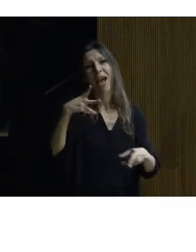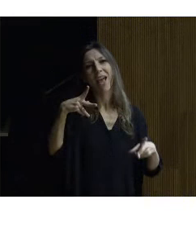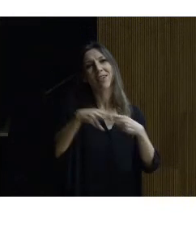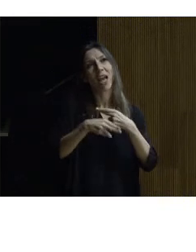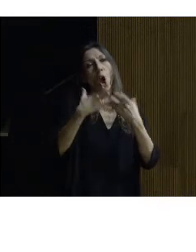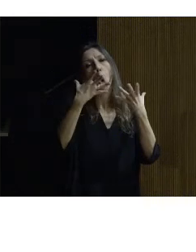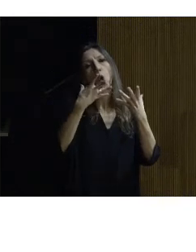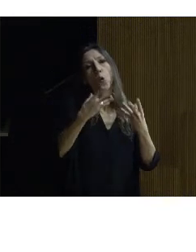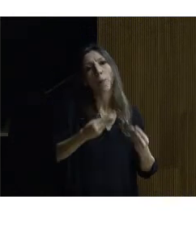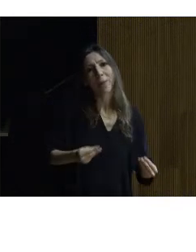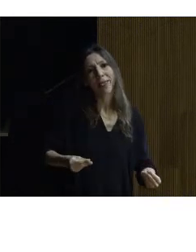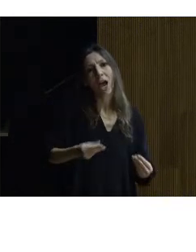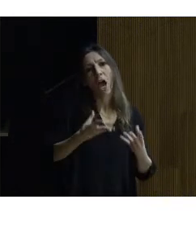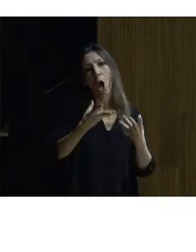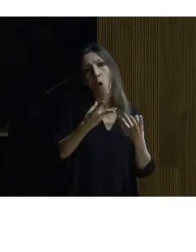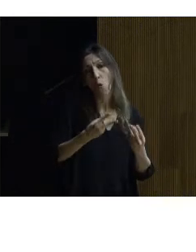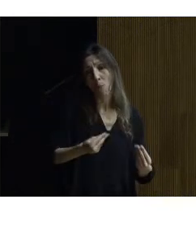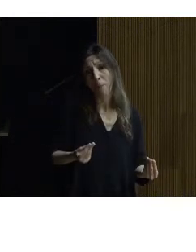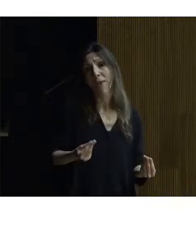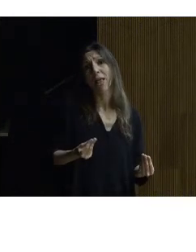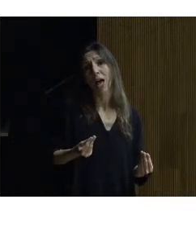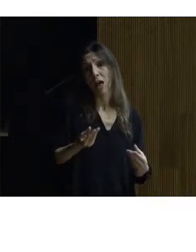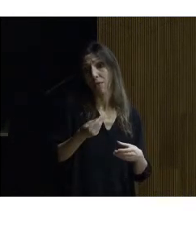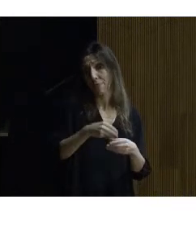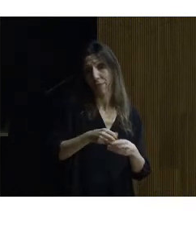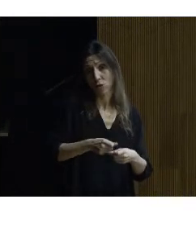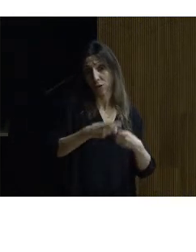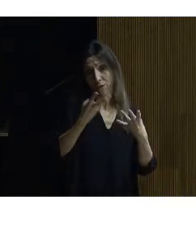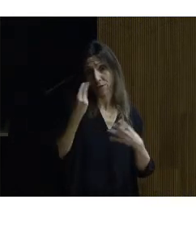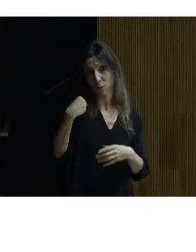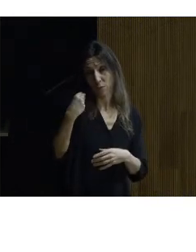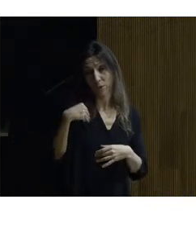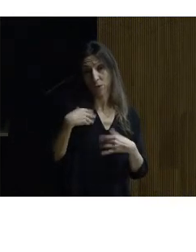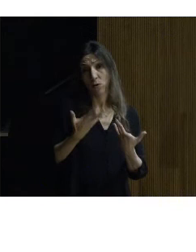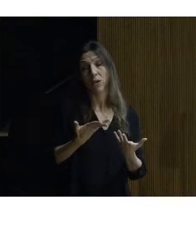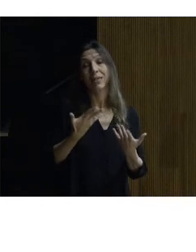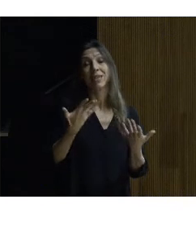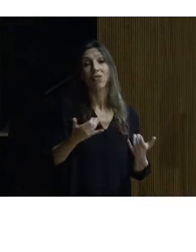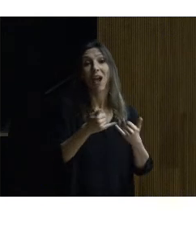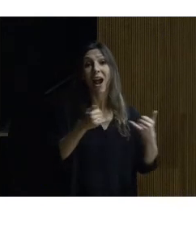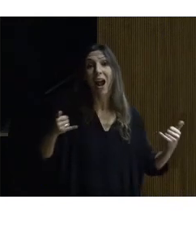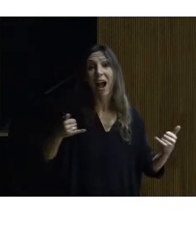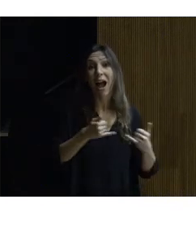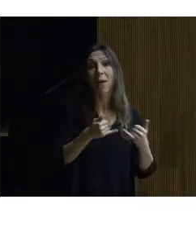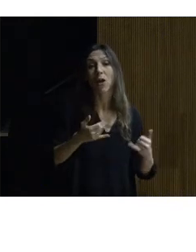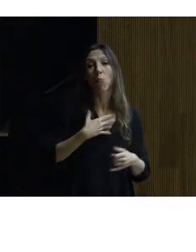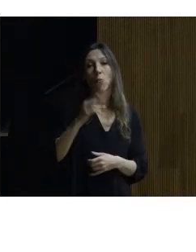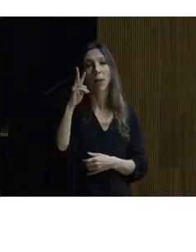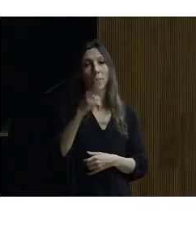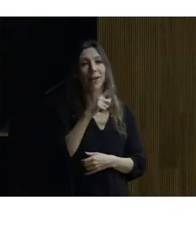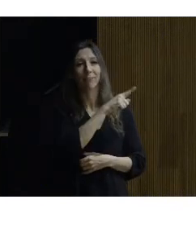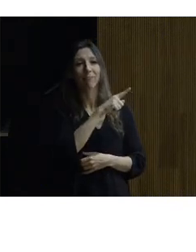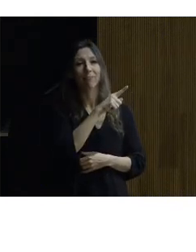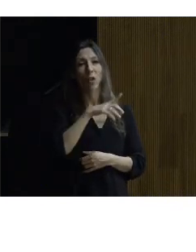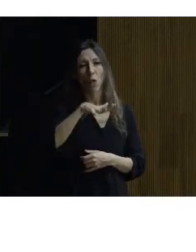humedad que tiene la propia edificación pues lo mismo colocamos ese cable en el perímetro se puede observar un poquito en la mancha blanca que